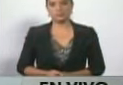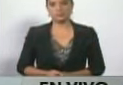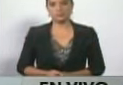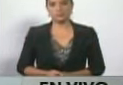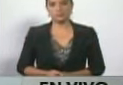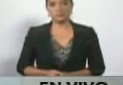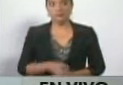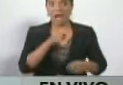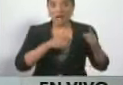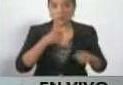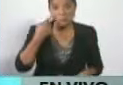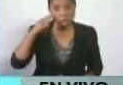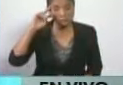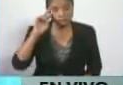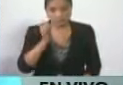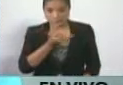la luz